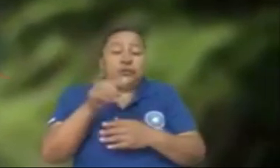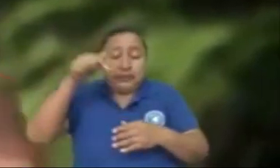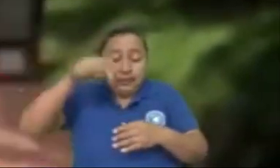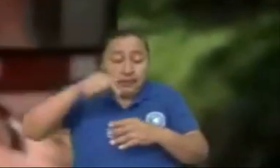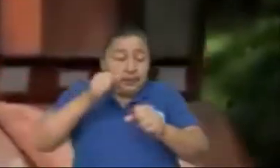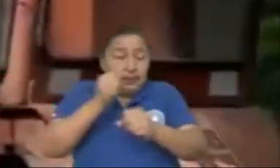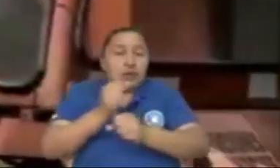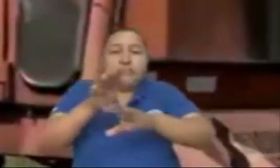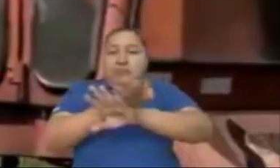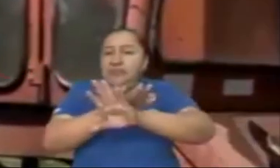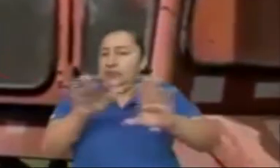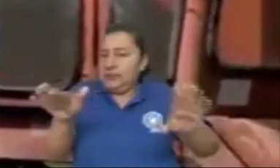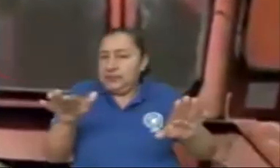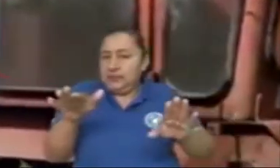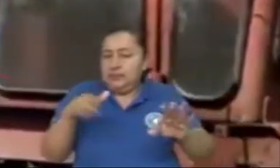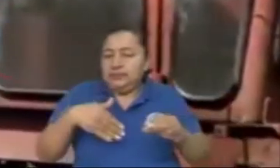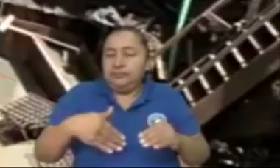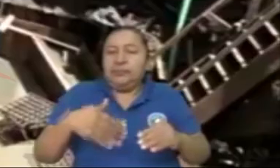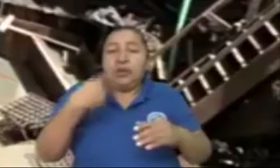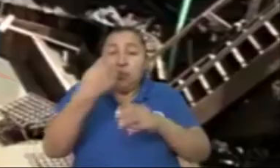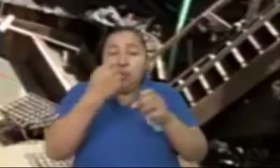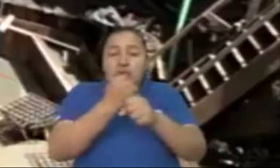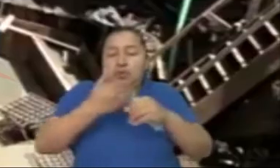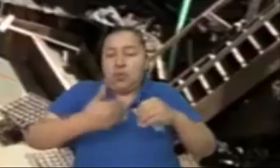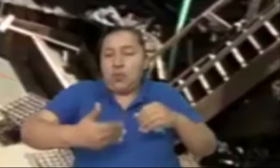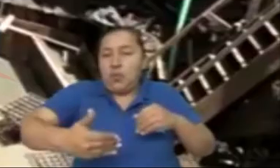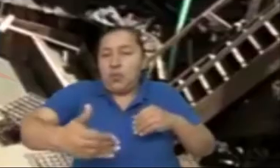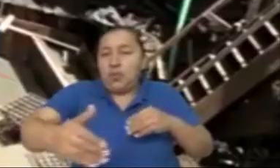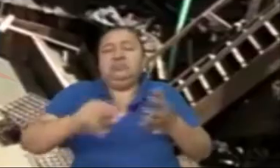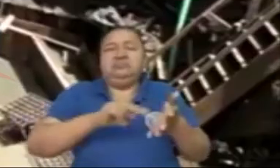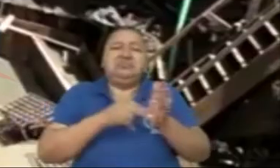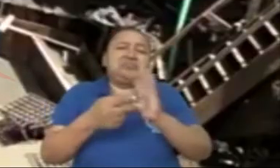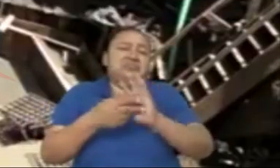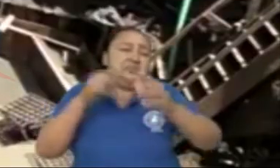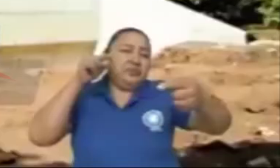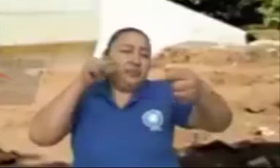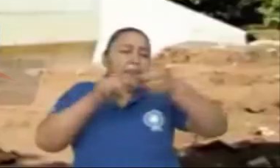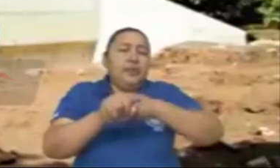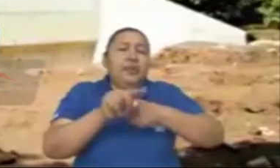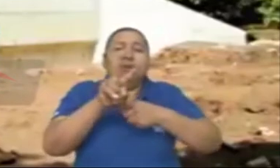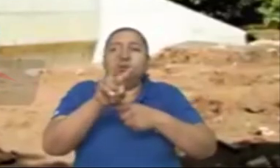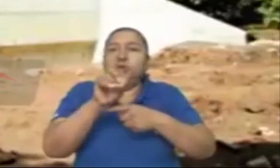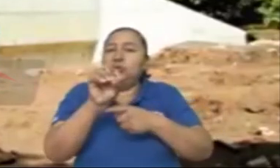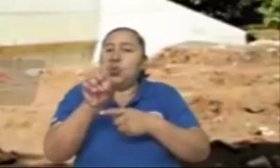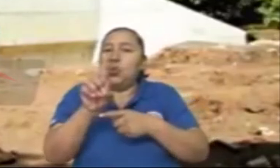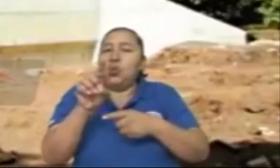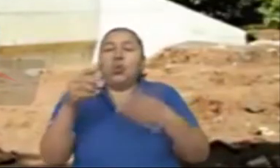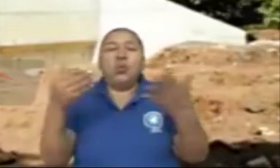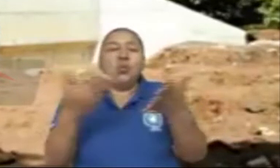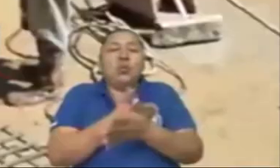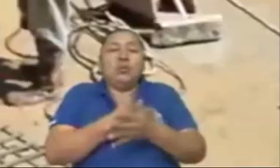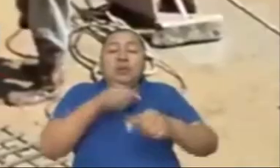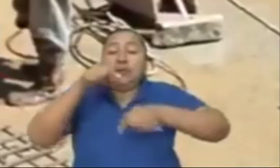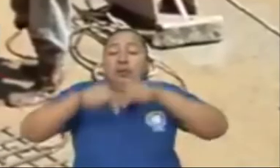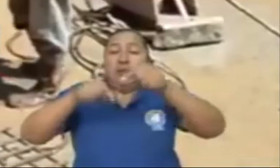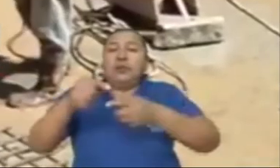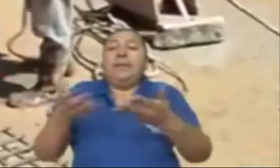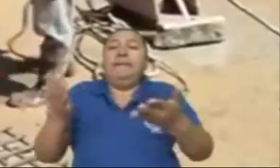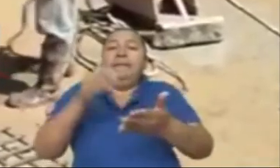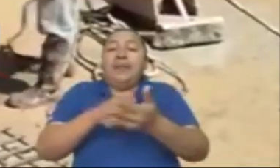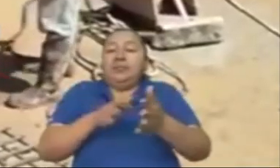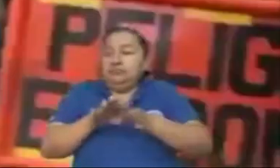año. Eso significa una meta de 201 nuevos kilómetros que vamos a incorporar a la red vial